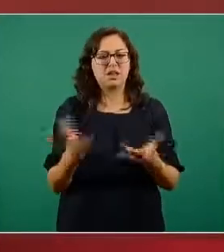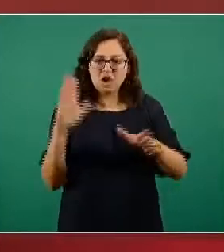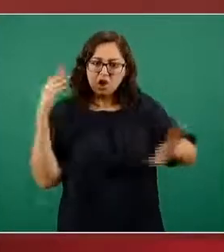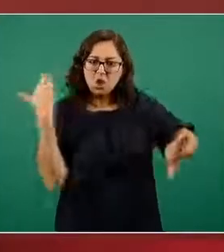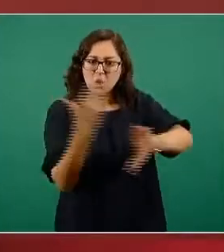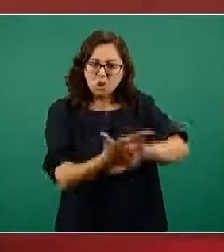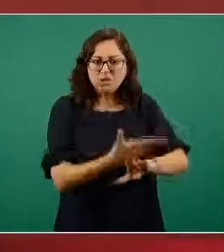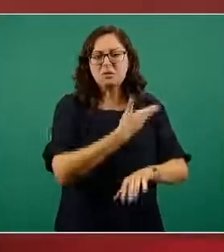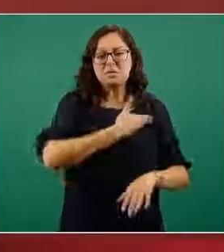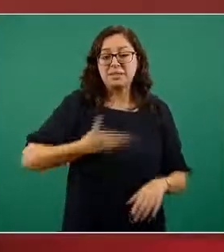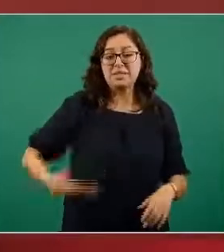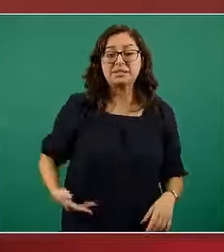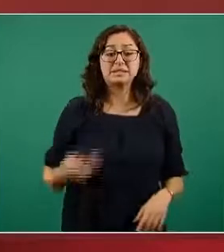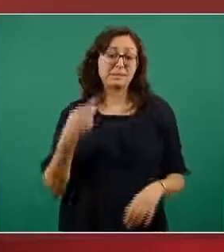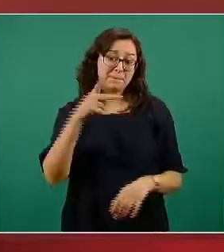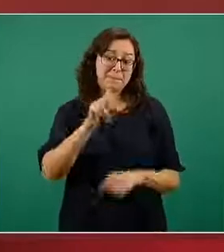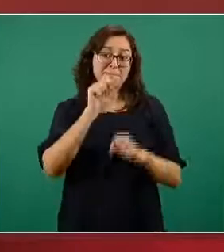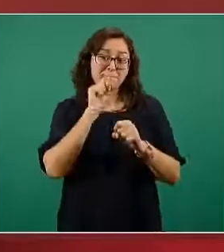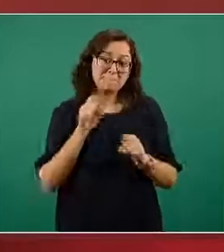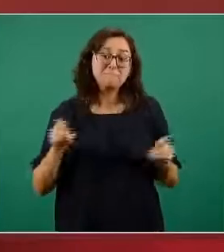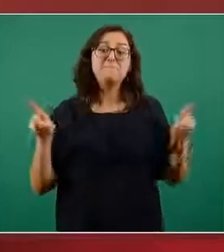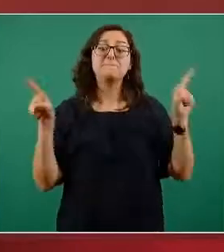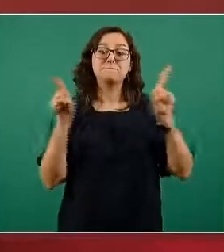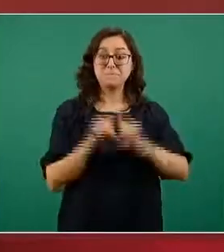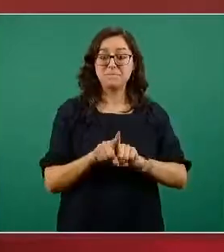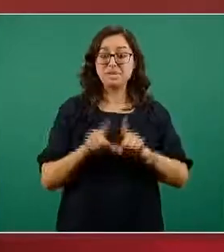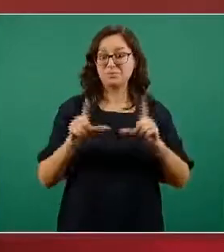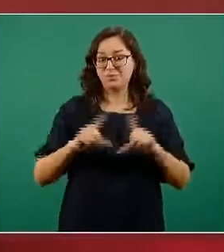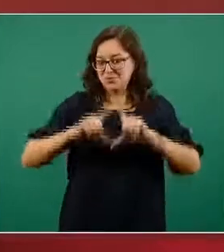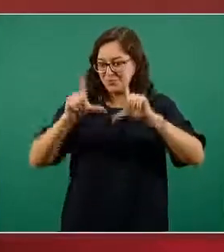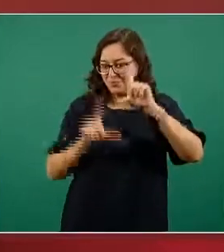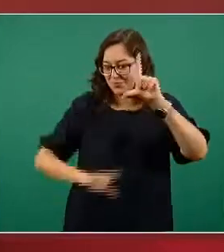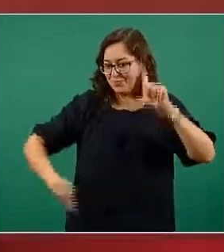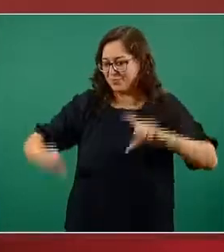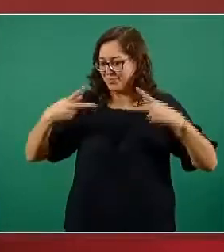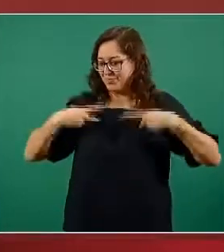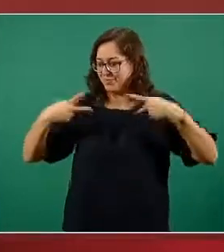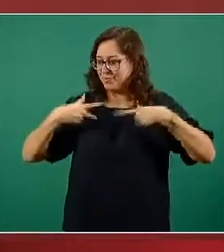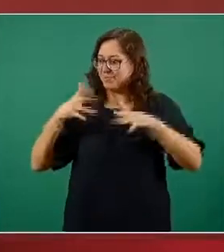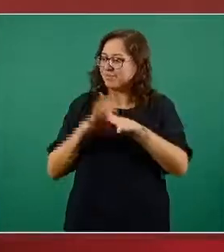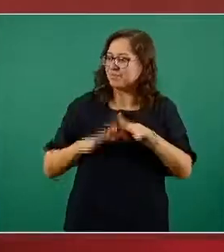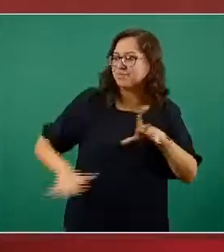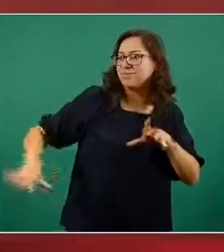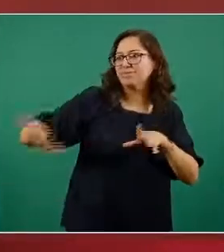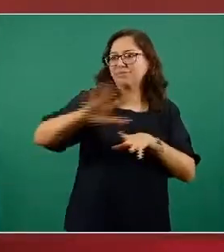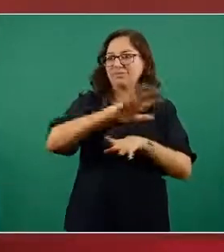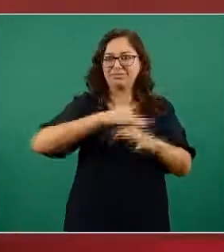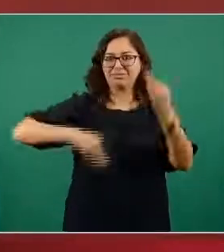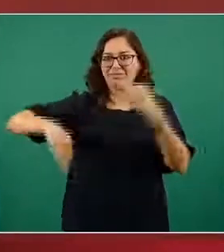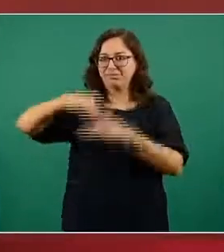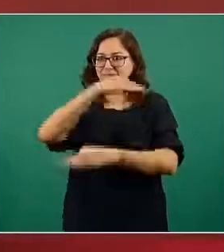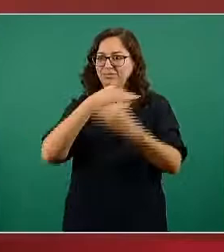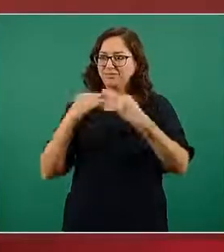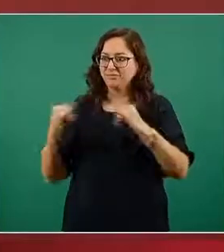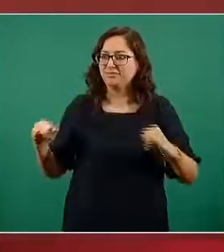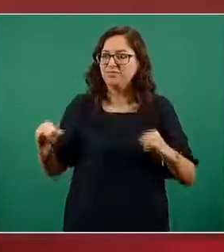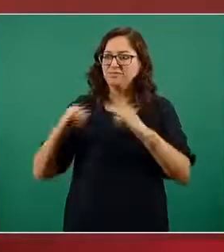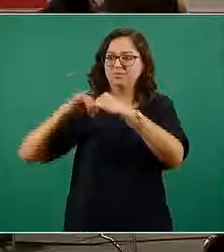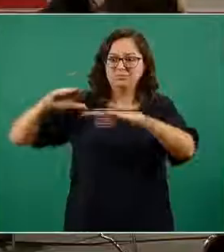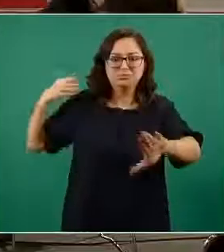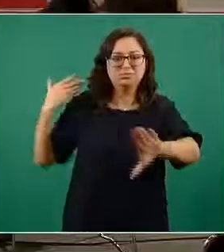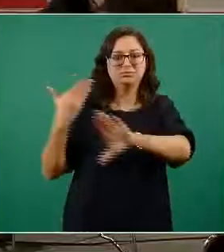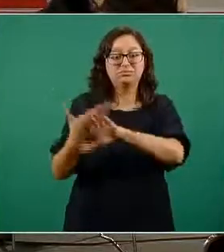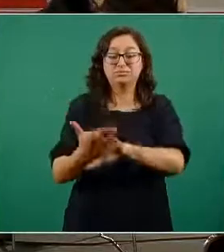presidente de México sino la integridad del Estado mexicano entonces hay que tener muchísimo muchísimo cuidado con este tipo de